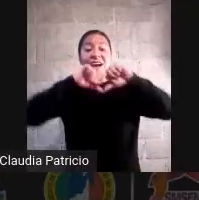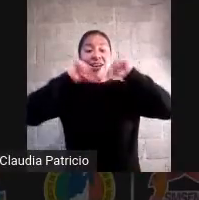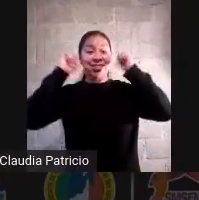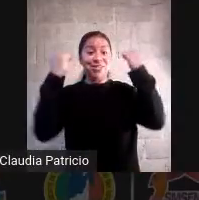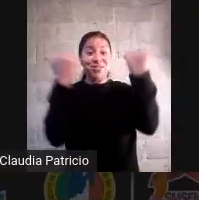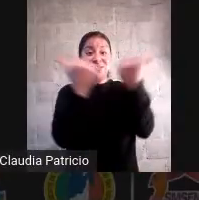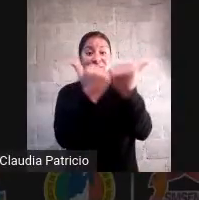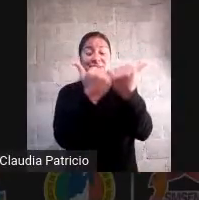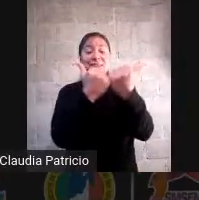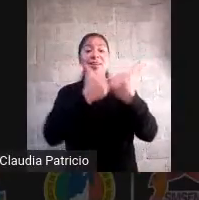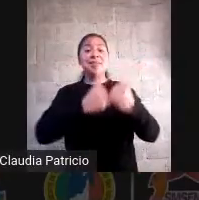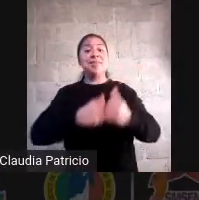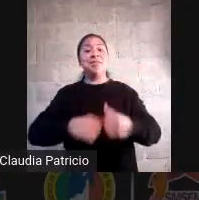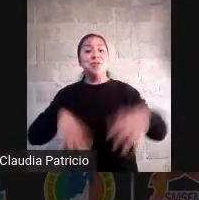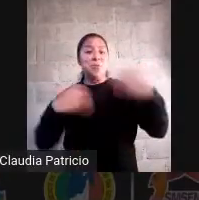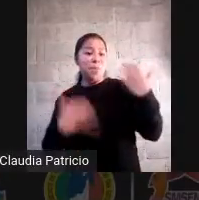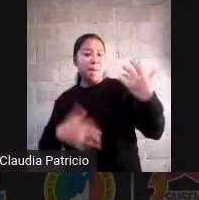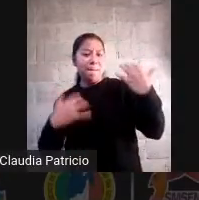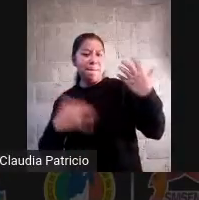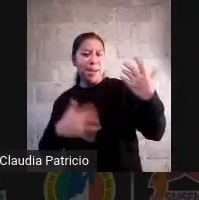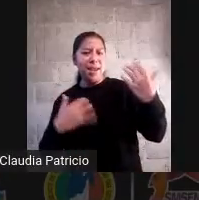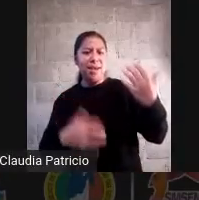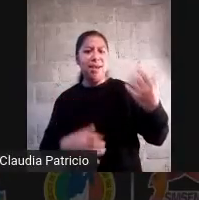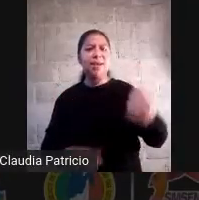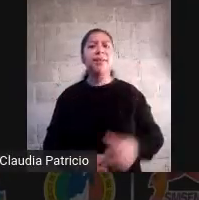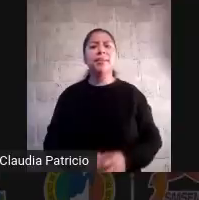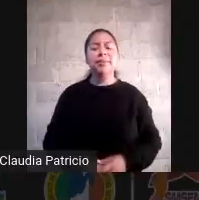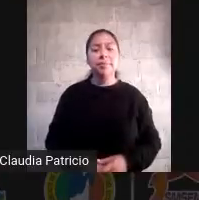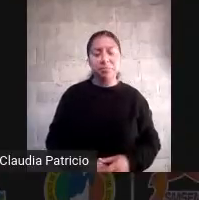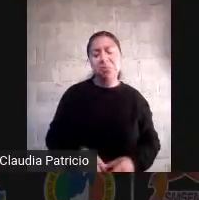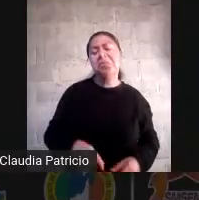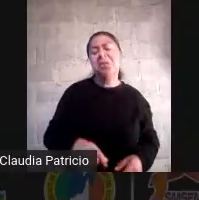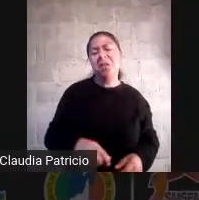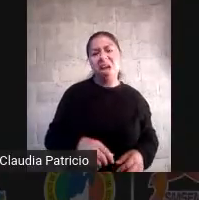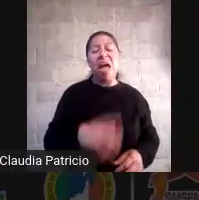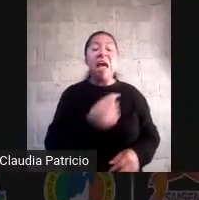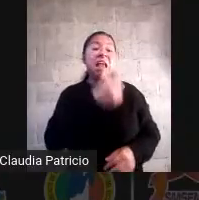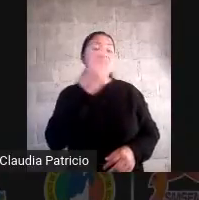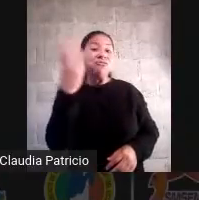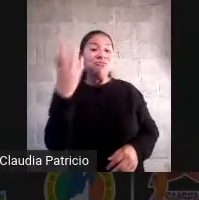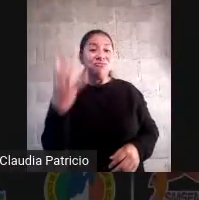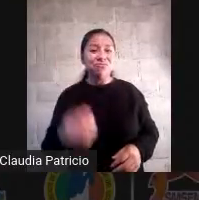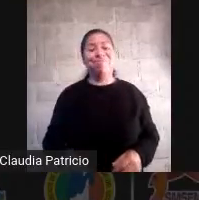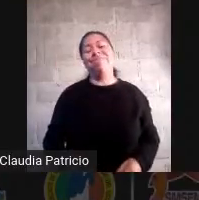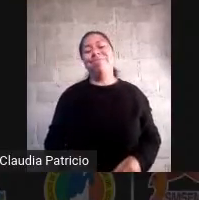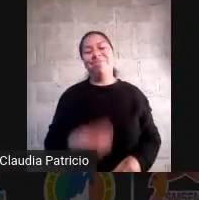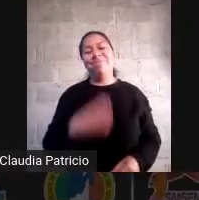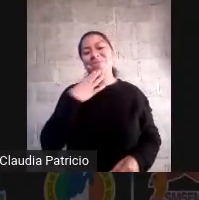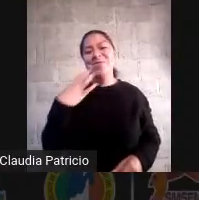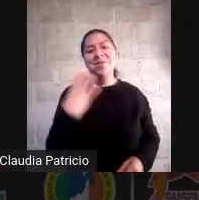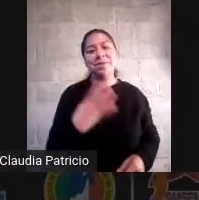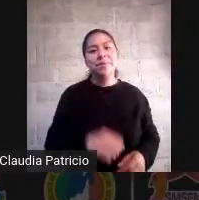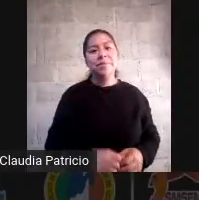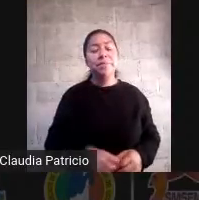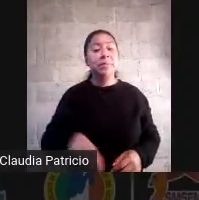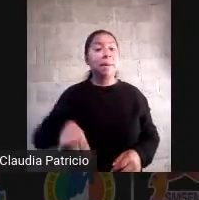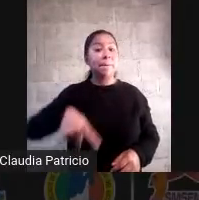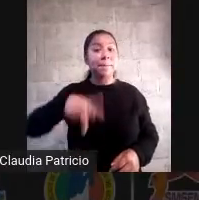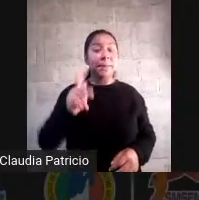y así algunos fueron muy exitosos pero algo sucedió algo sucedió